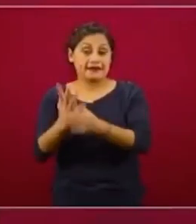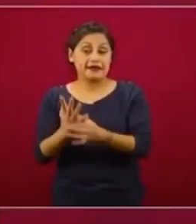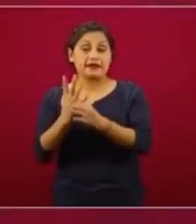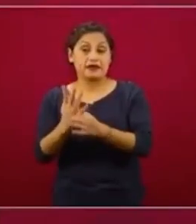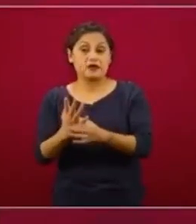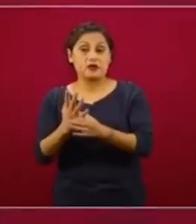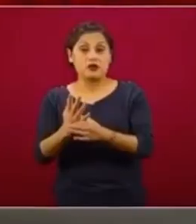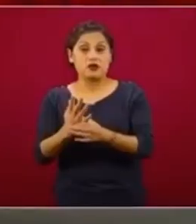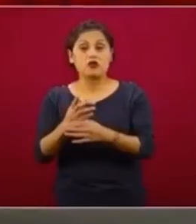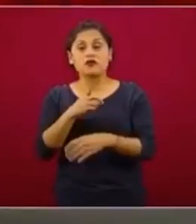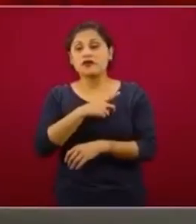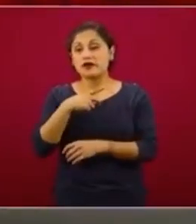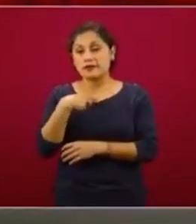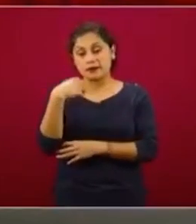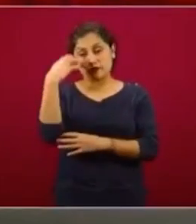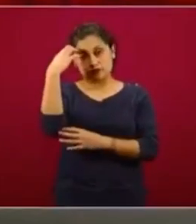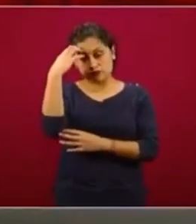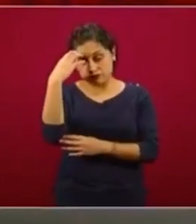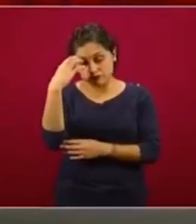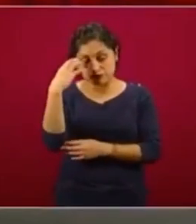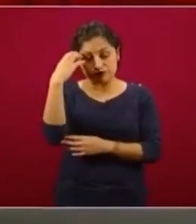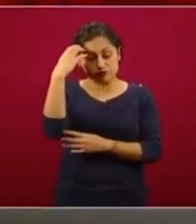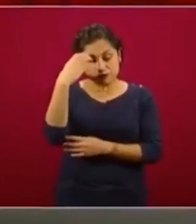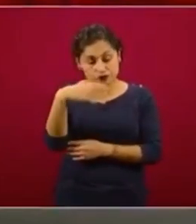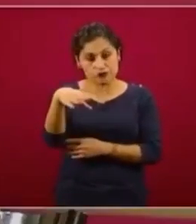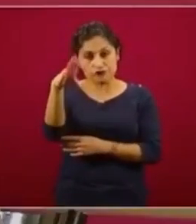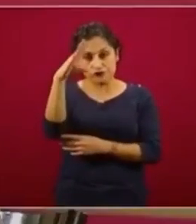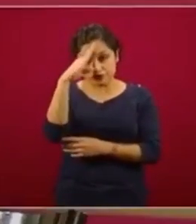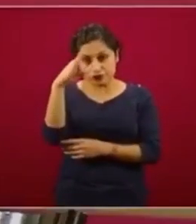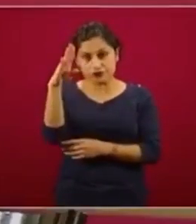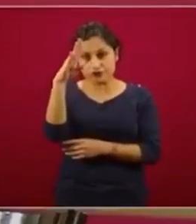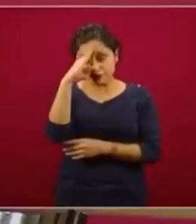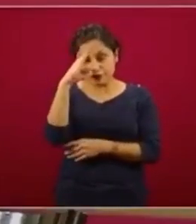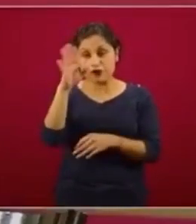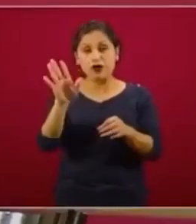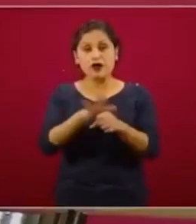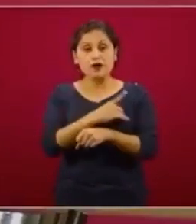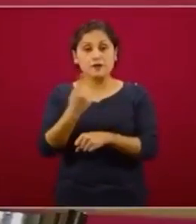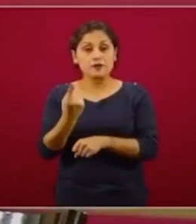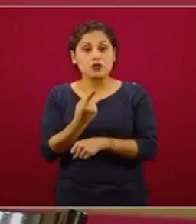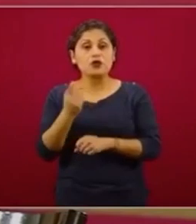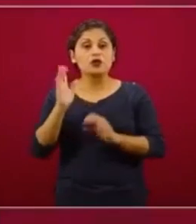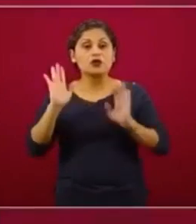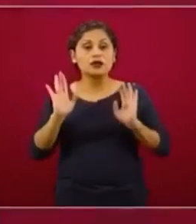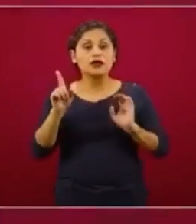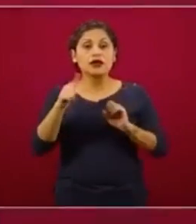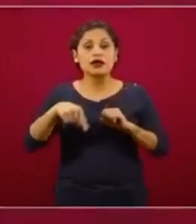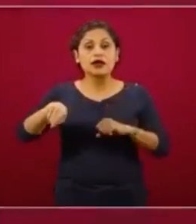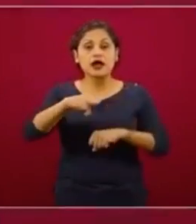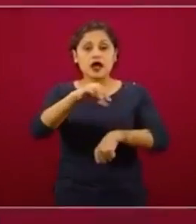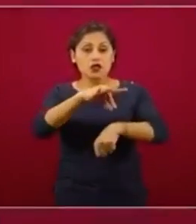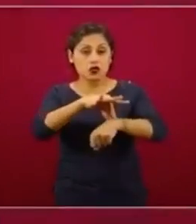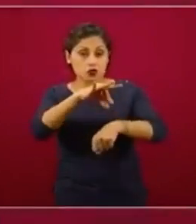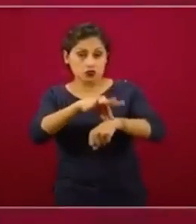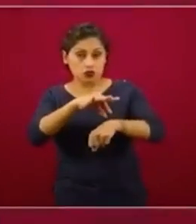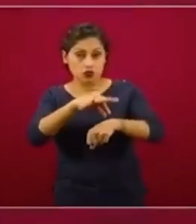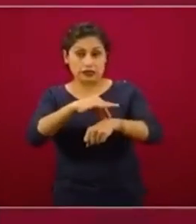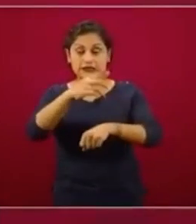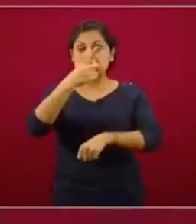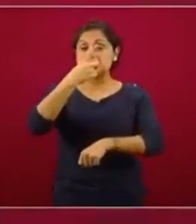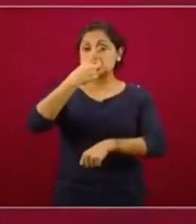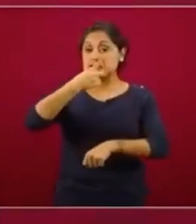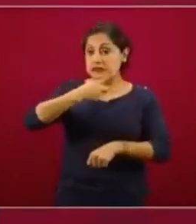reflexión para que, como él dice, los médicos me digan cuáles son sus consideraciones